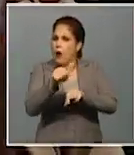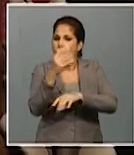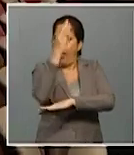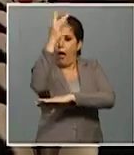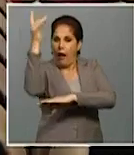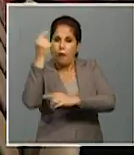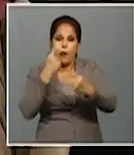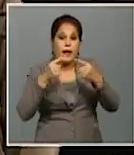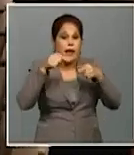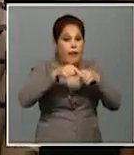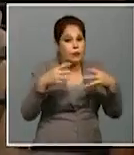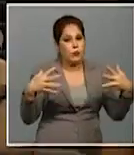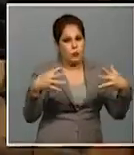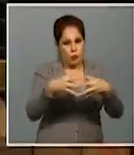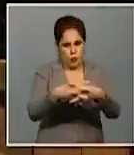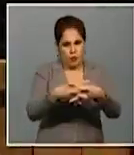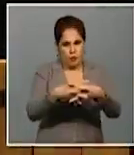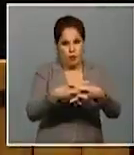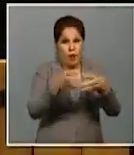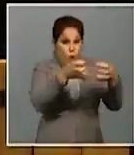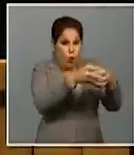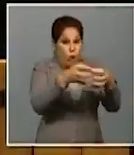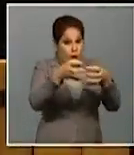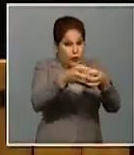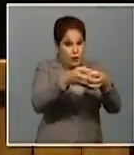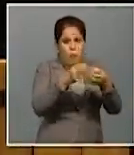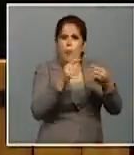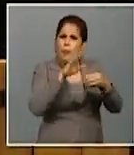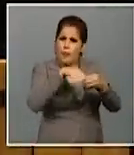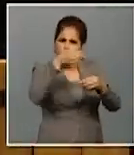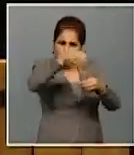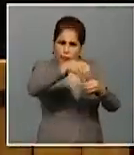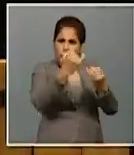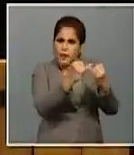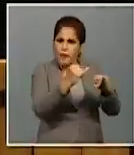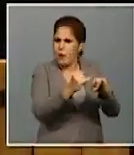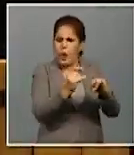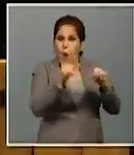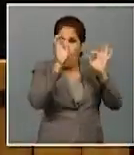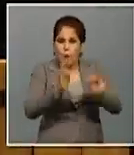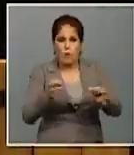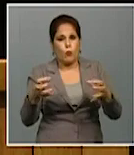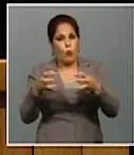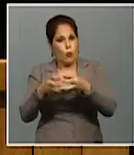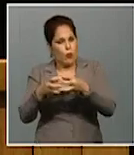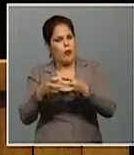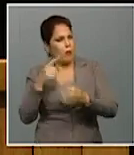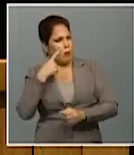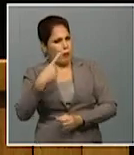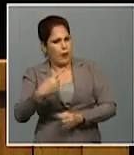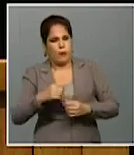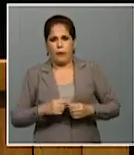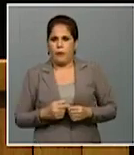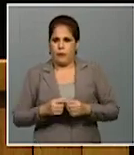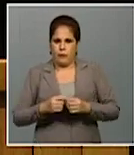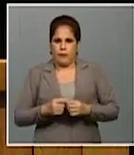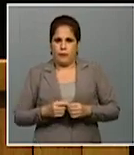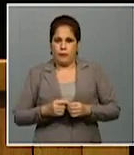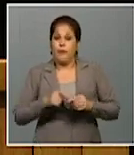árboles. El colectivo y las individualidades no son lo mismo, aunque unidos se perciban así.